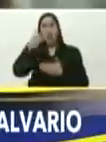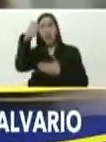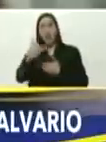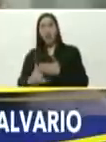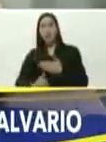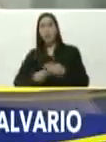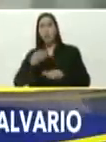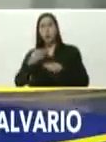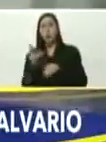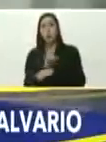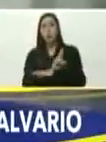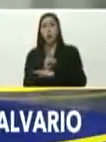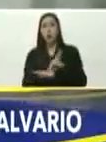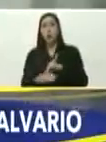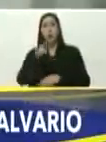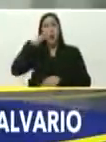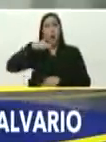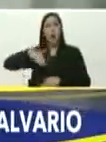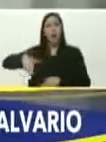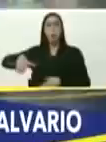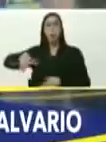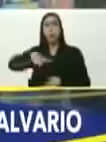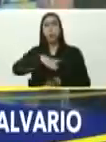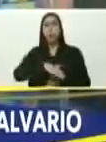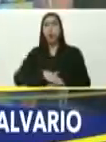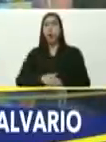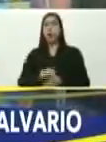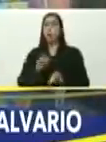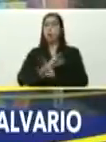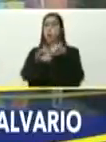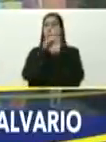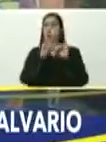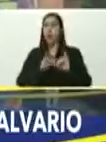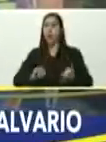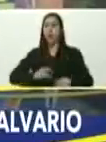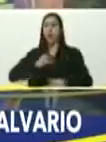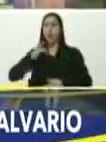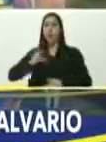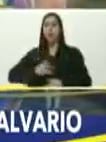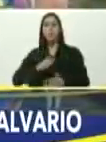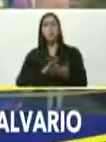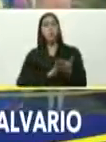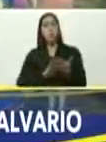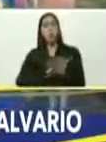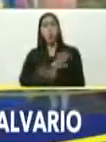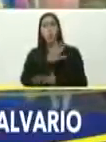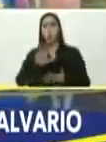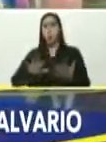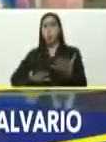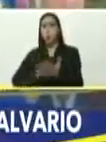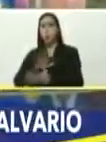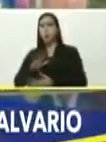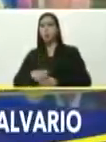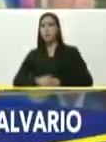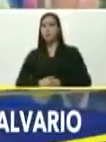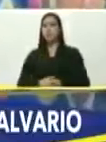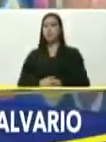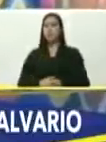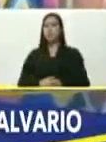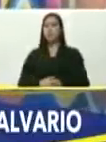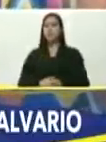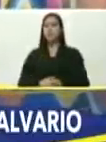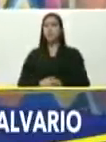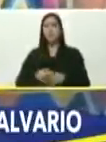acción rápida, el pueblo, está, feliz, porque se van a resolver, problemas, con, el pueblo,